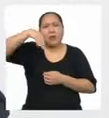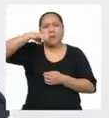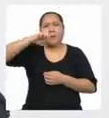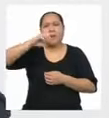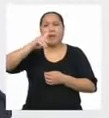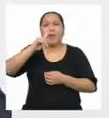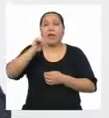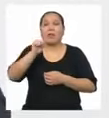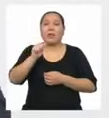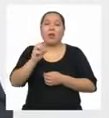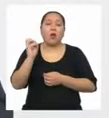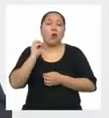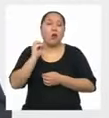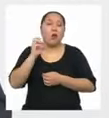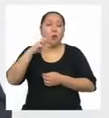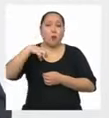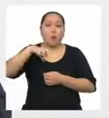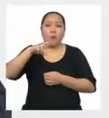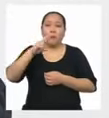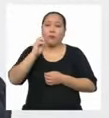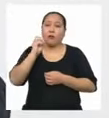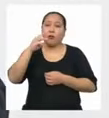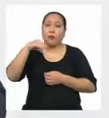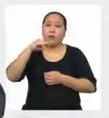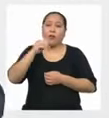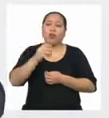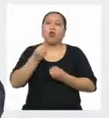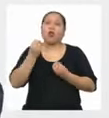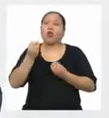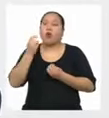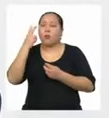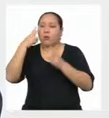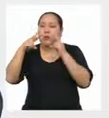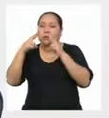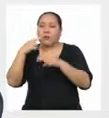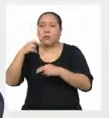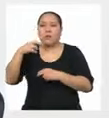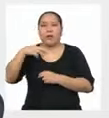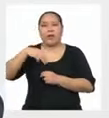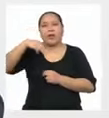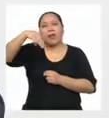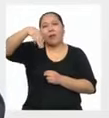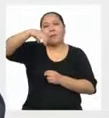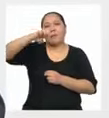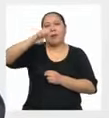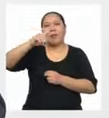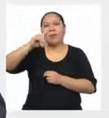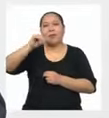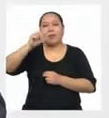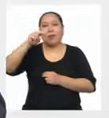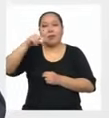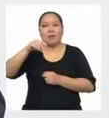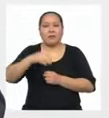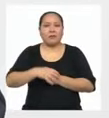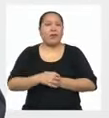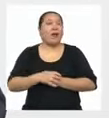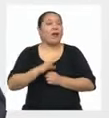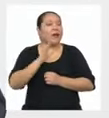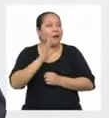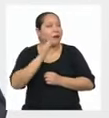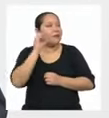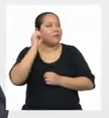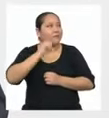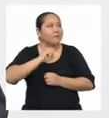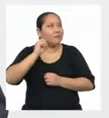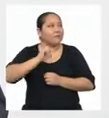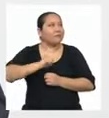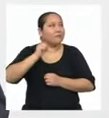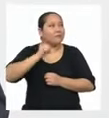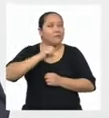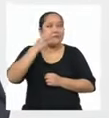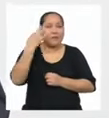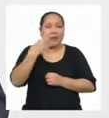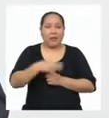la mediana? Tienes razón Tienes Como nos enfocamos En la moda No desarrollamos Mucho Las otras medidas